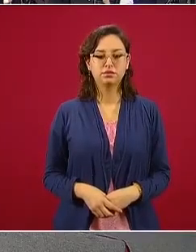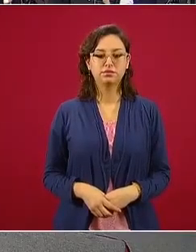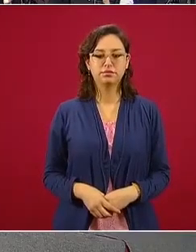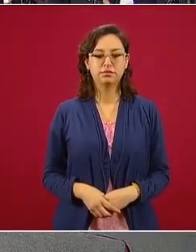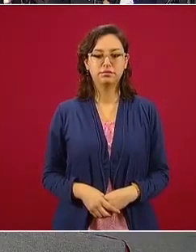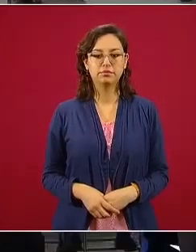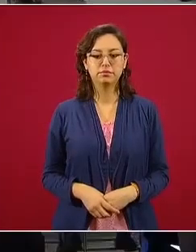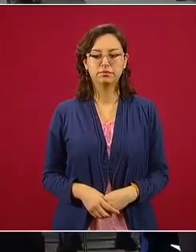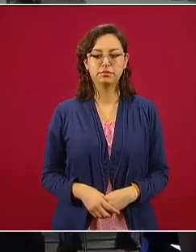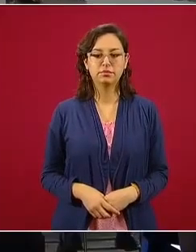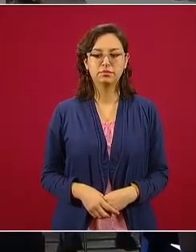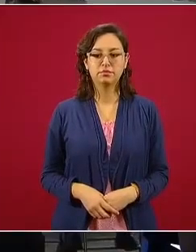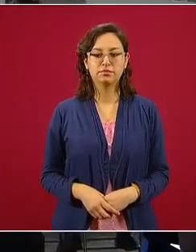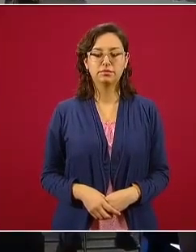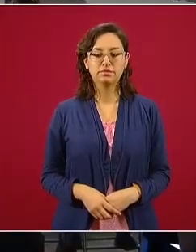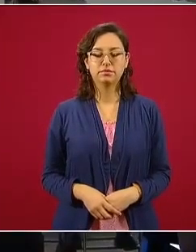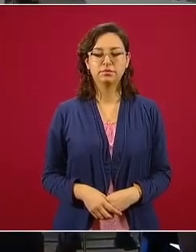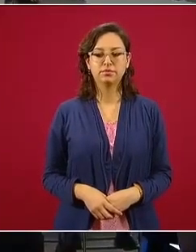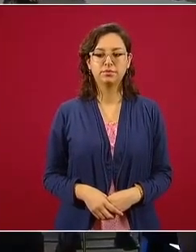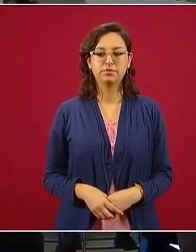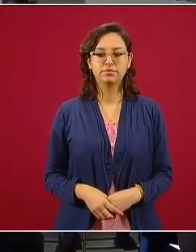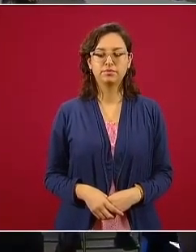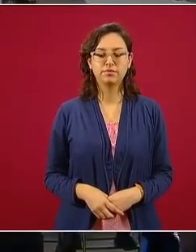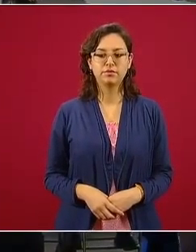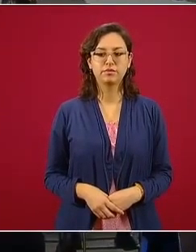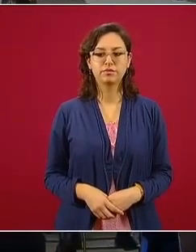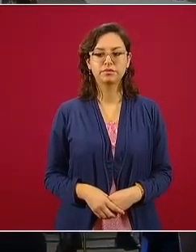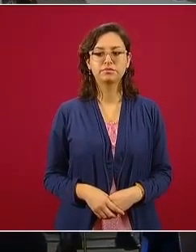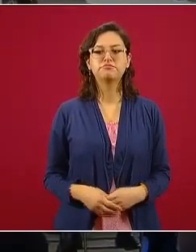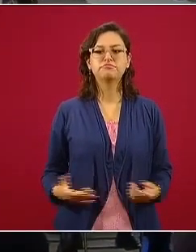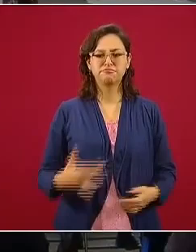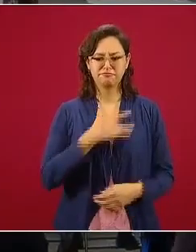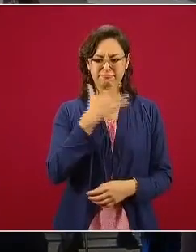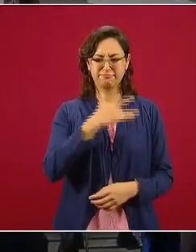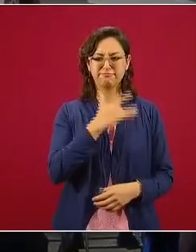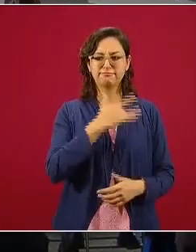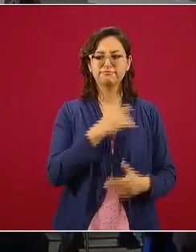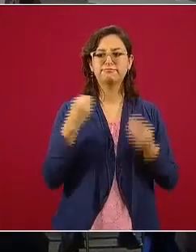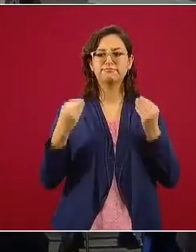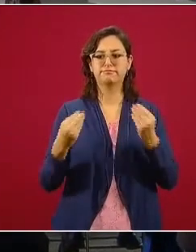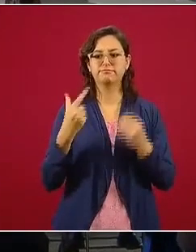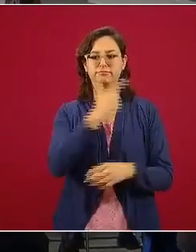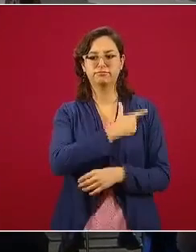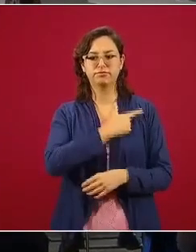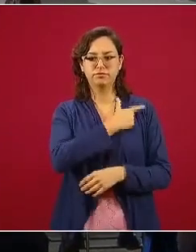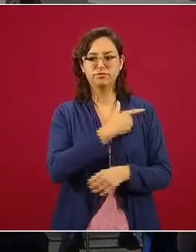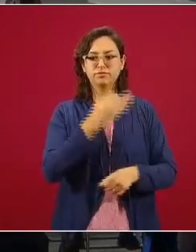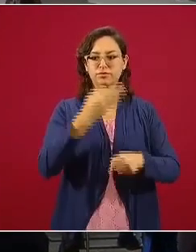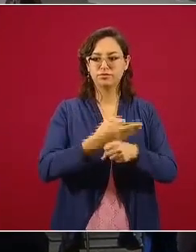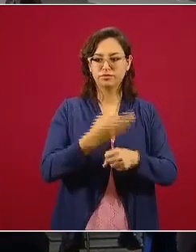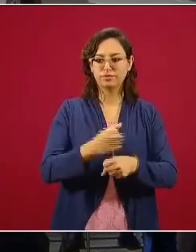Nos da mucho gusto esta mañana poder